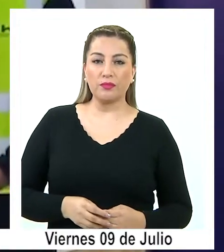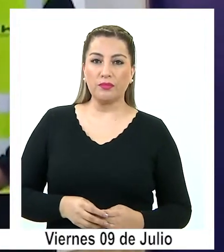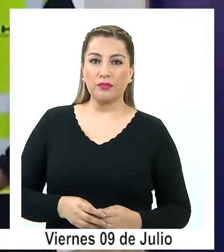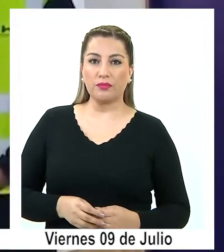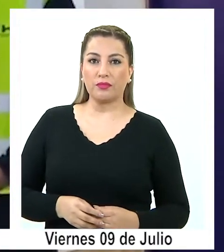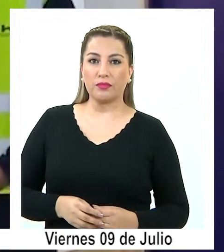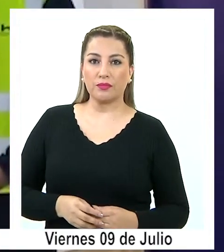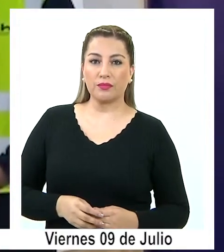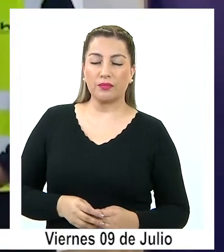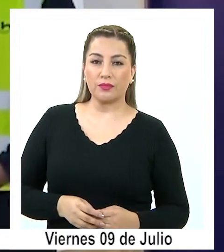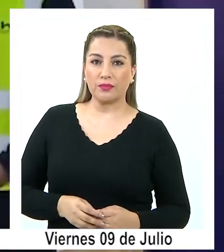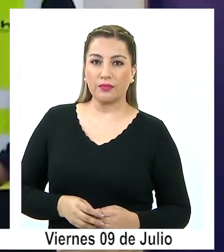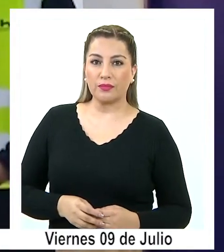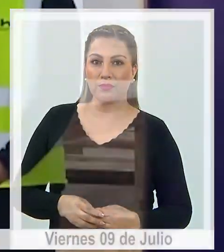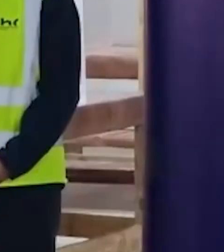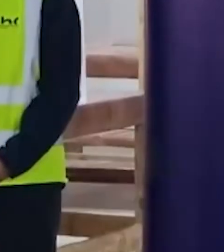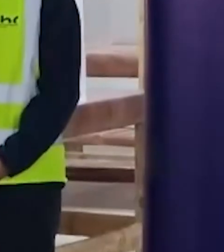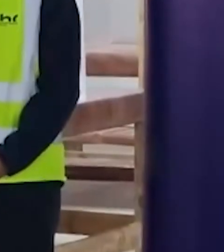Gracias ver